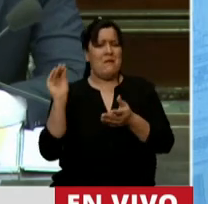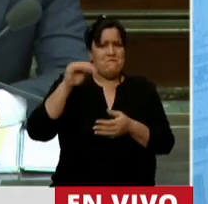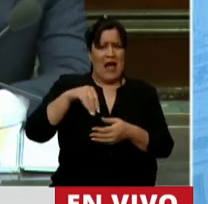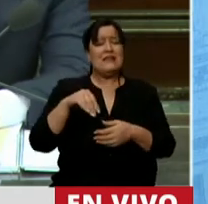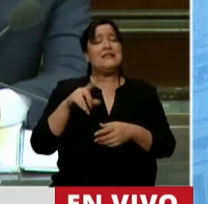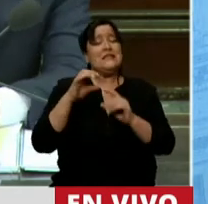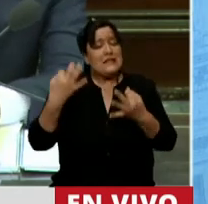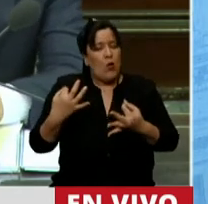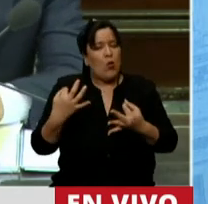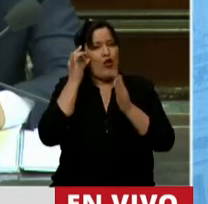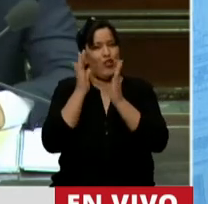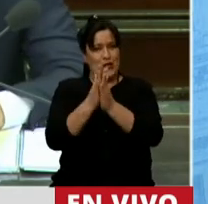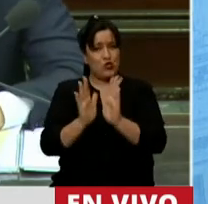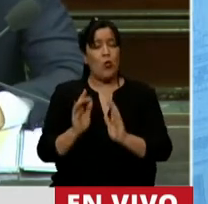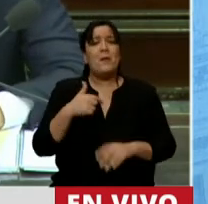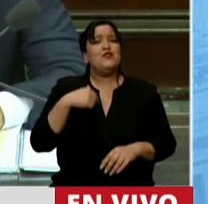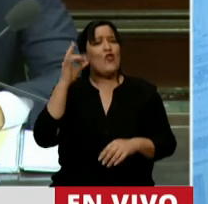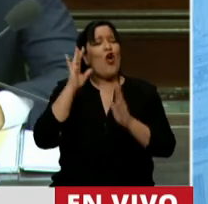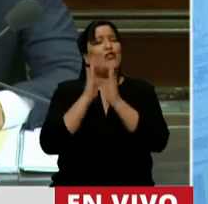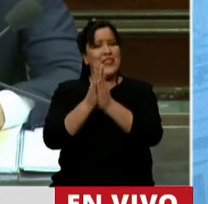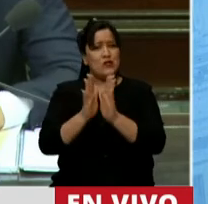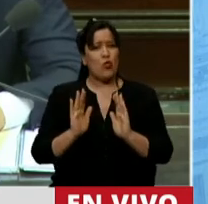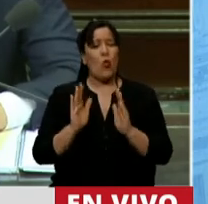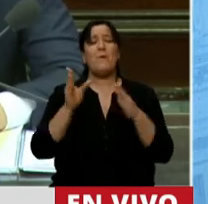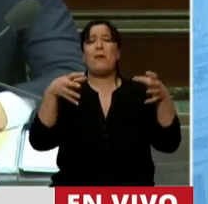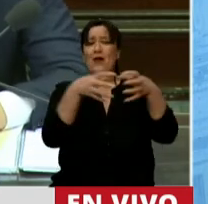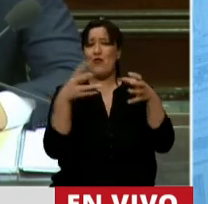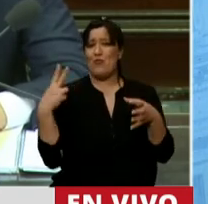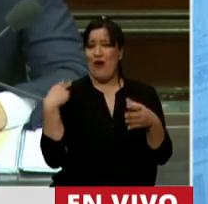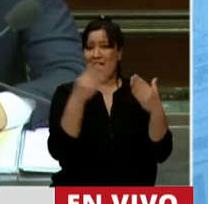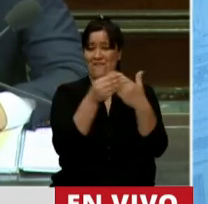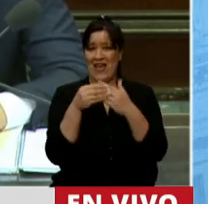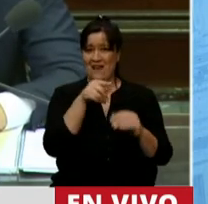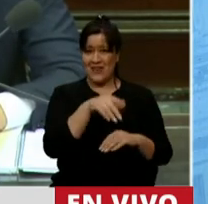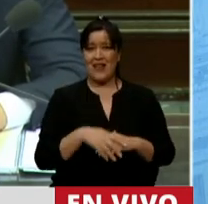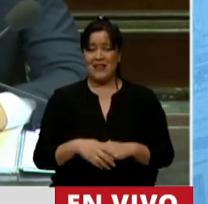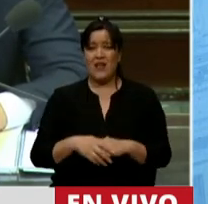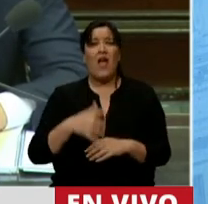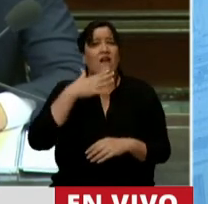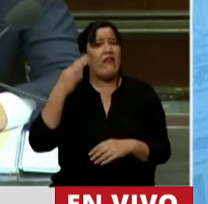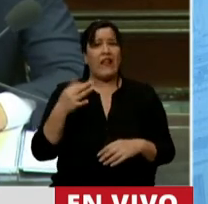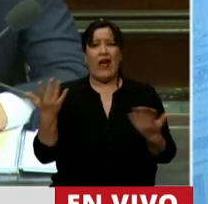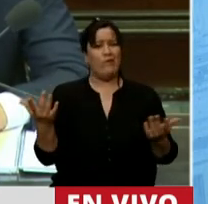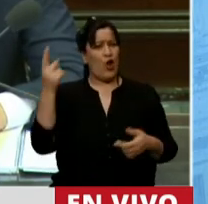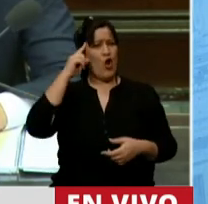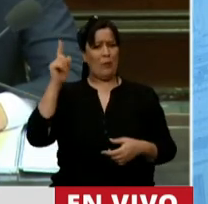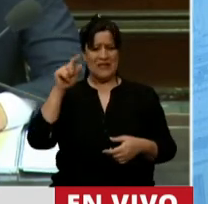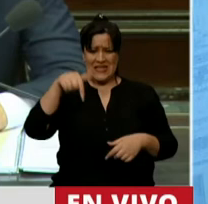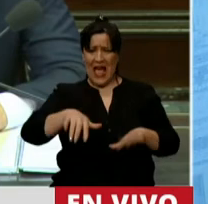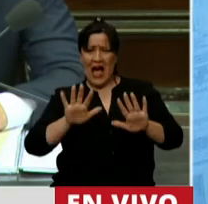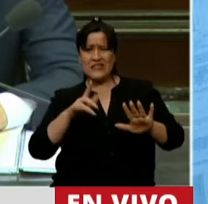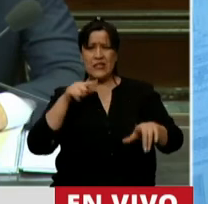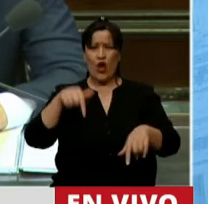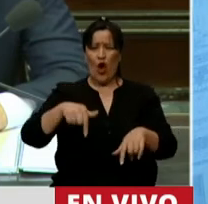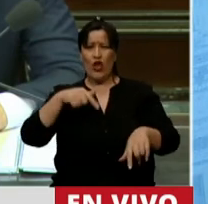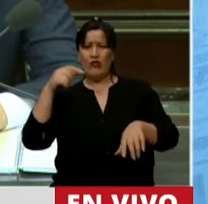pedir disculpas. Y yo le quiero pedir disculpas al Jefe de Gabinete. Yo no pensaba que íbamos a recibir los calificativos que hoy